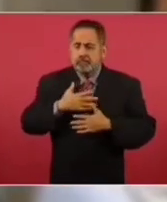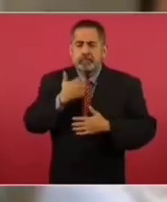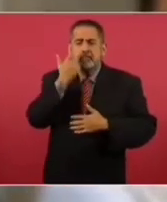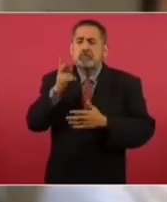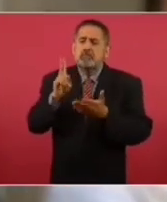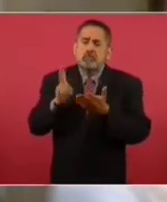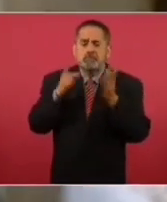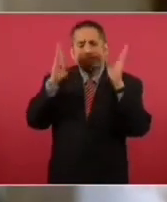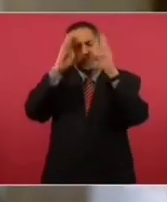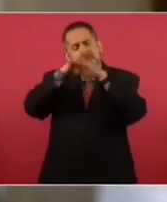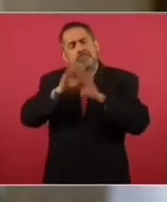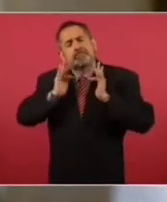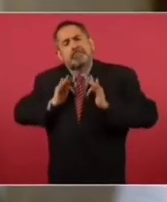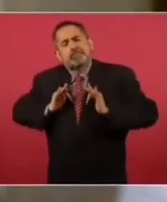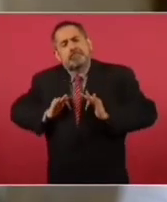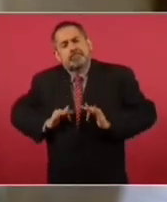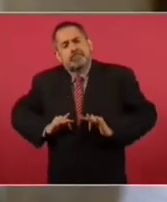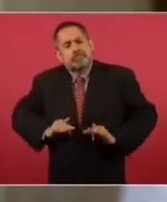tranquilidad.